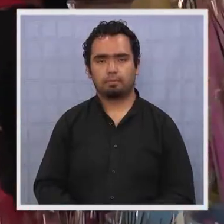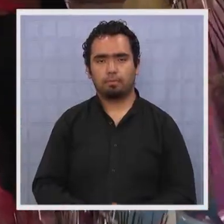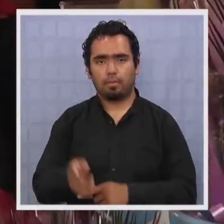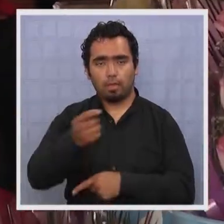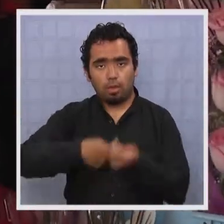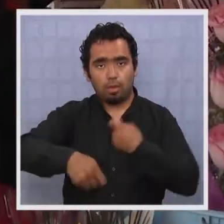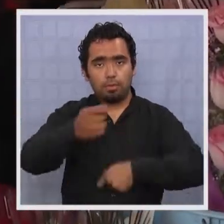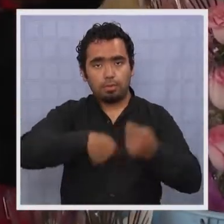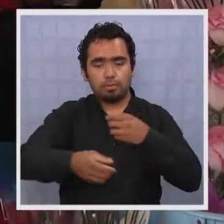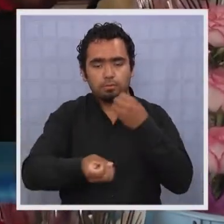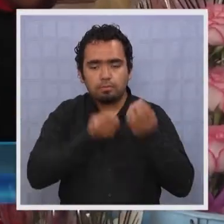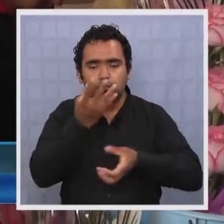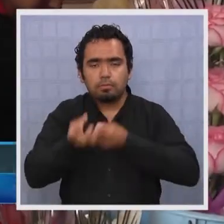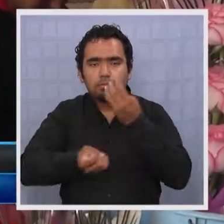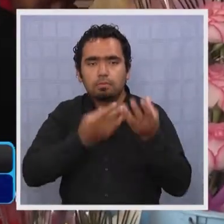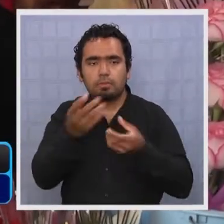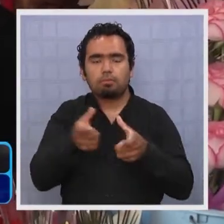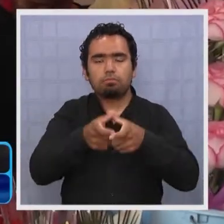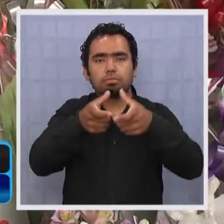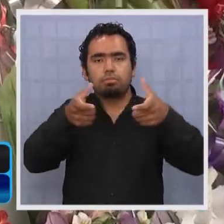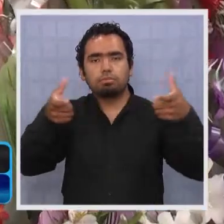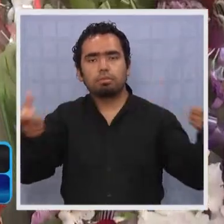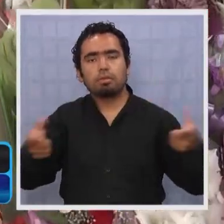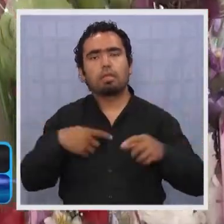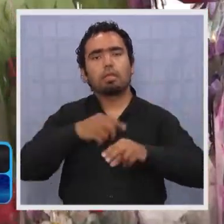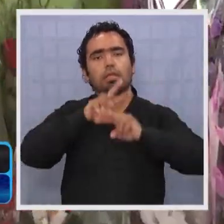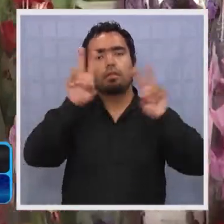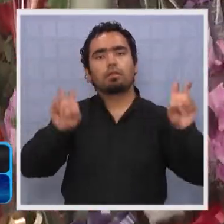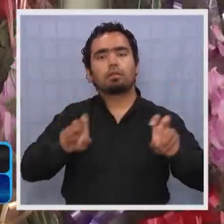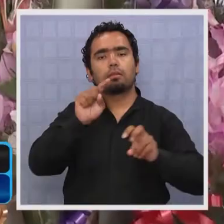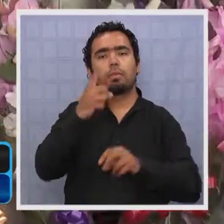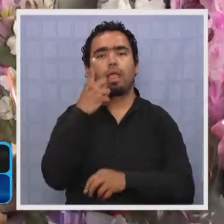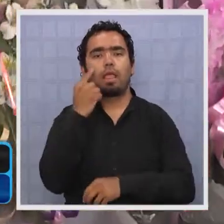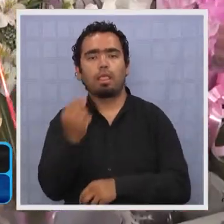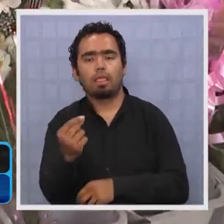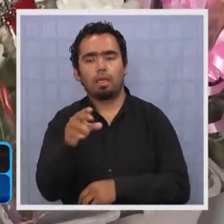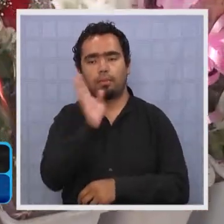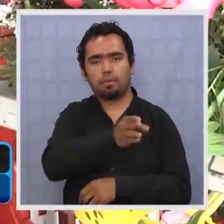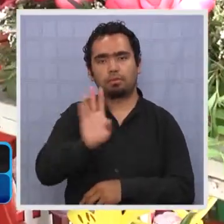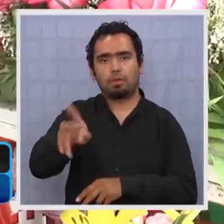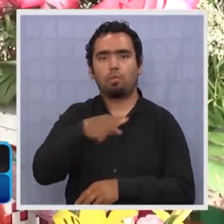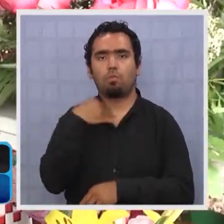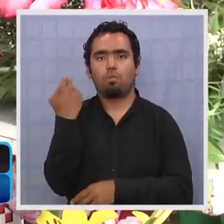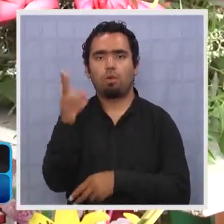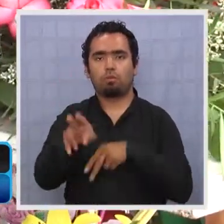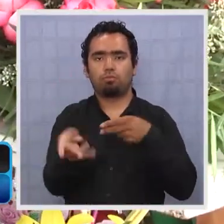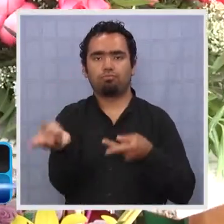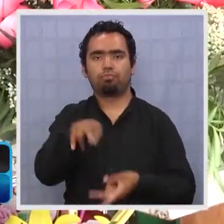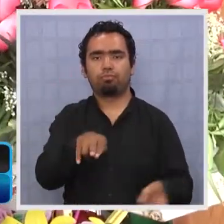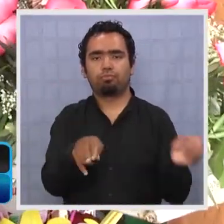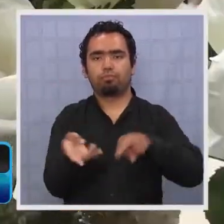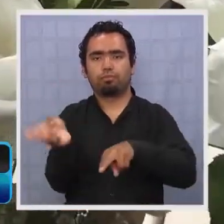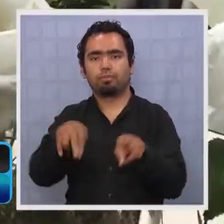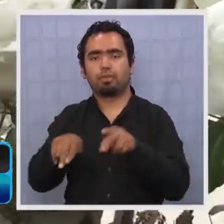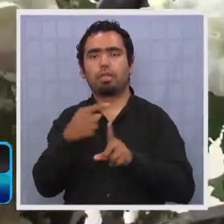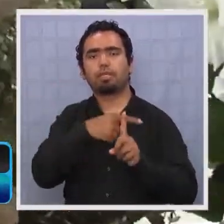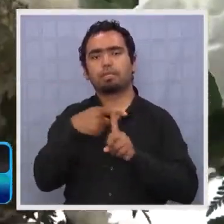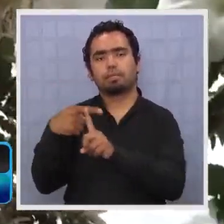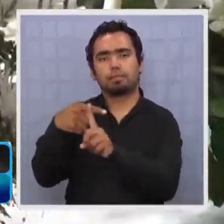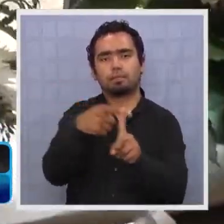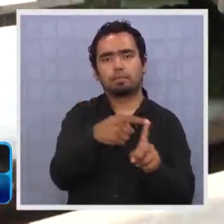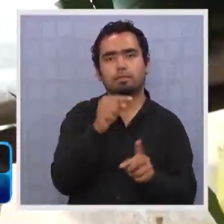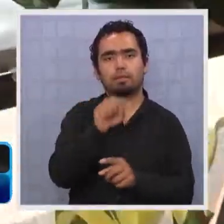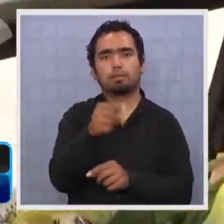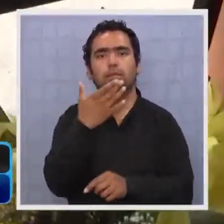La comercialización de flores se acrecienta con motivo de la conmemoración del Día de Difuntos, tanto en los mismos camposantos de la ciudad